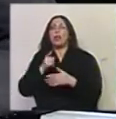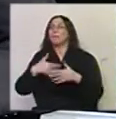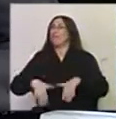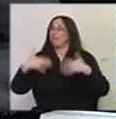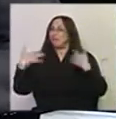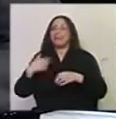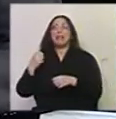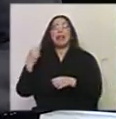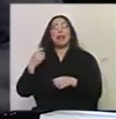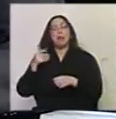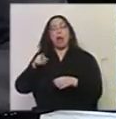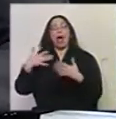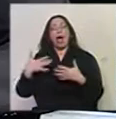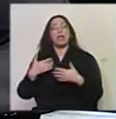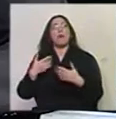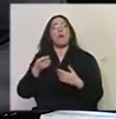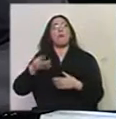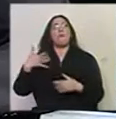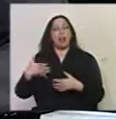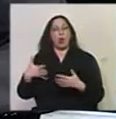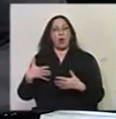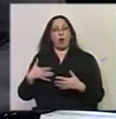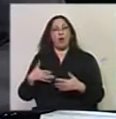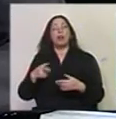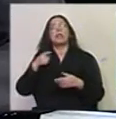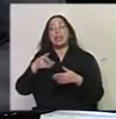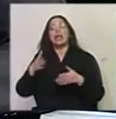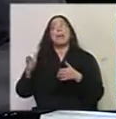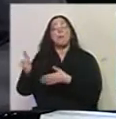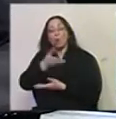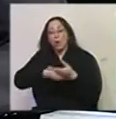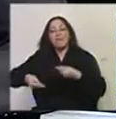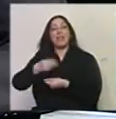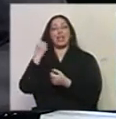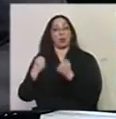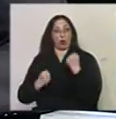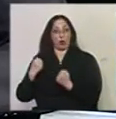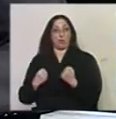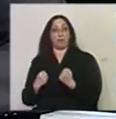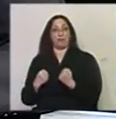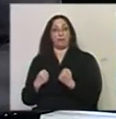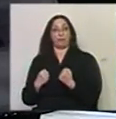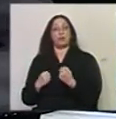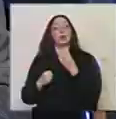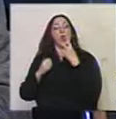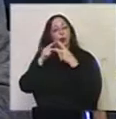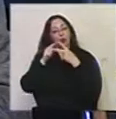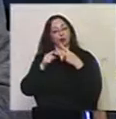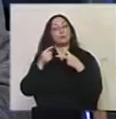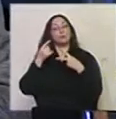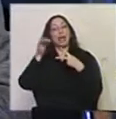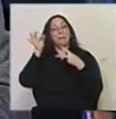talento. Entonces, todo esto también genera y mueve economía. De hecho, dos aspectos que me interesa